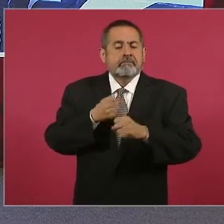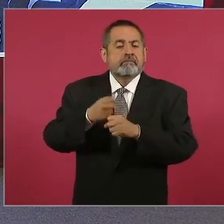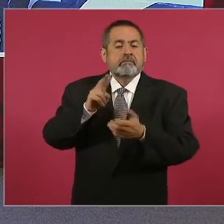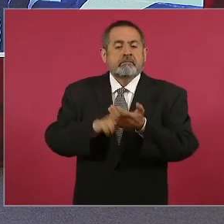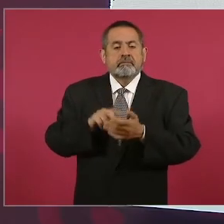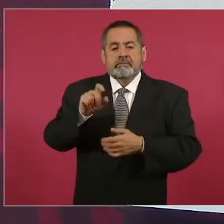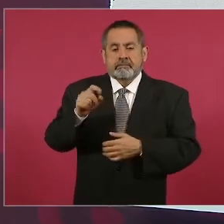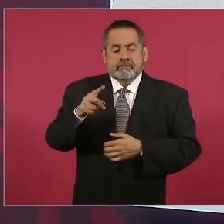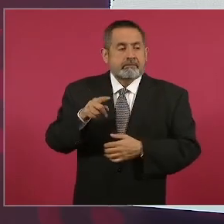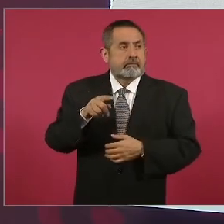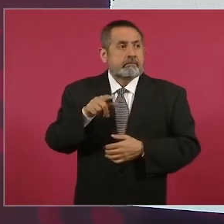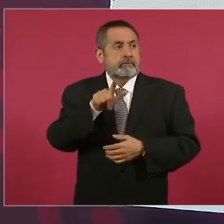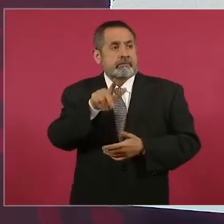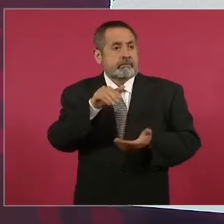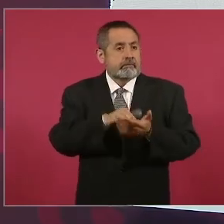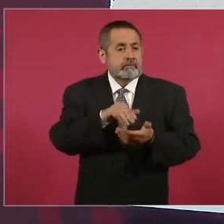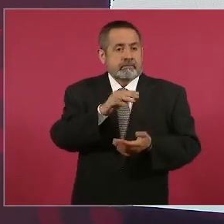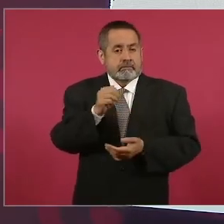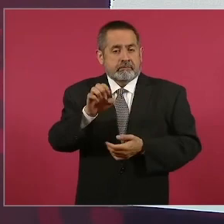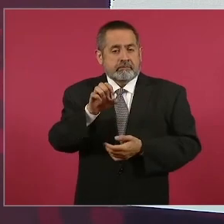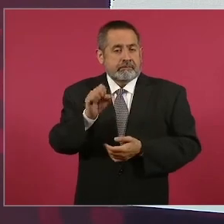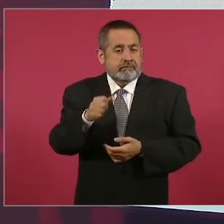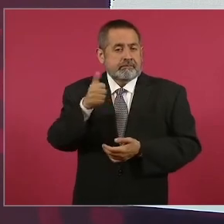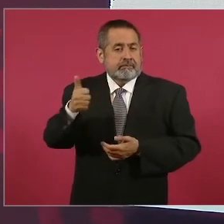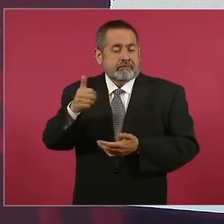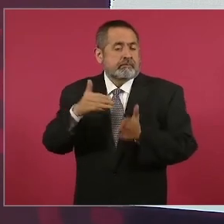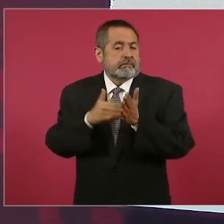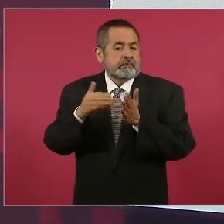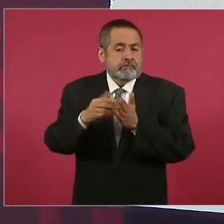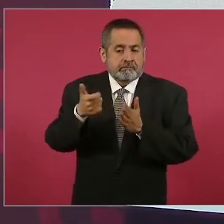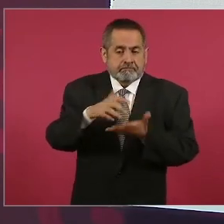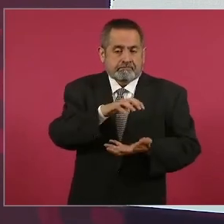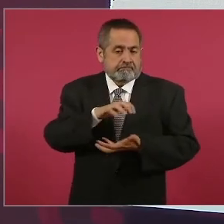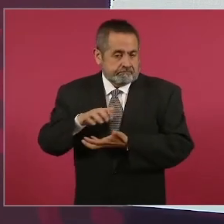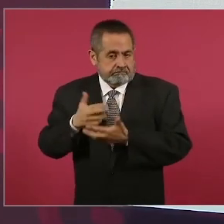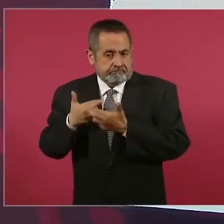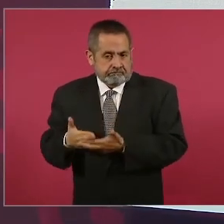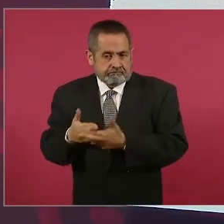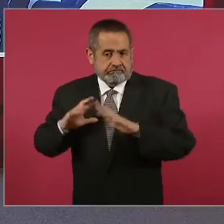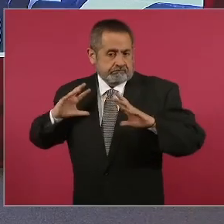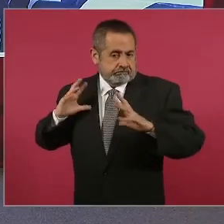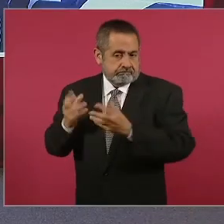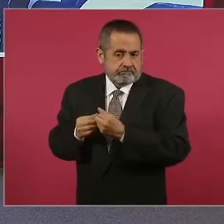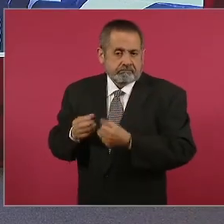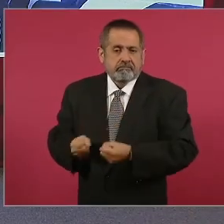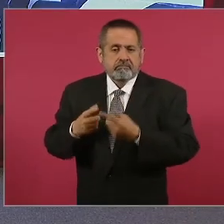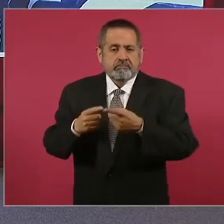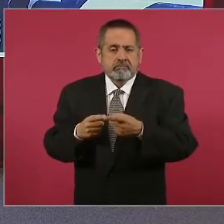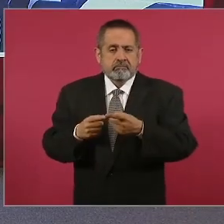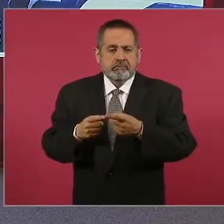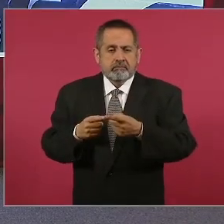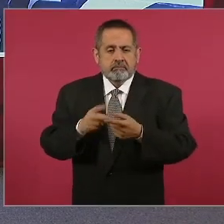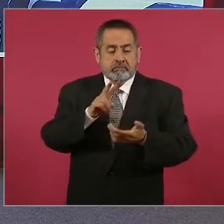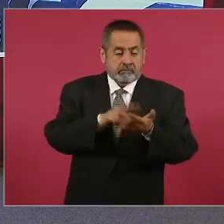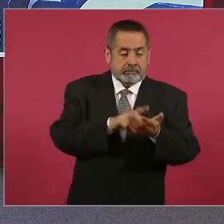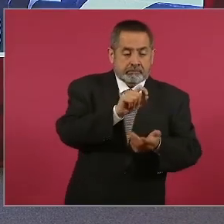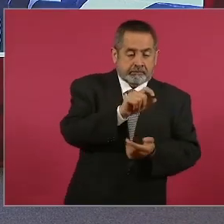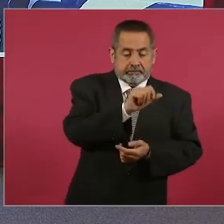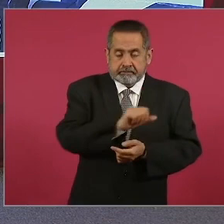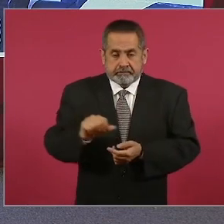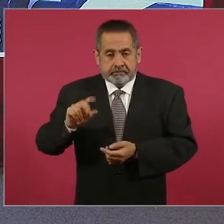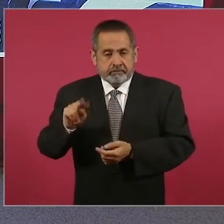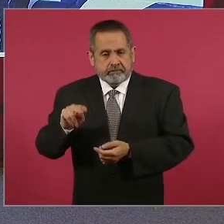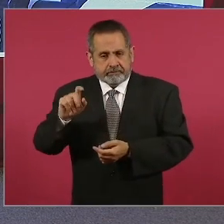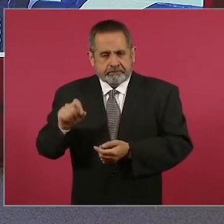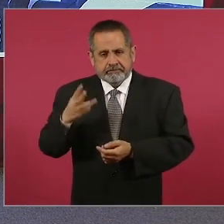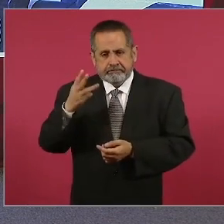17 mil 966 millones de pesos y en lo que va de la administración desde 2020 a la fecha que se